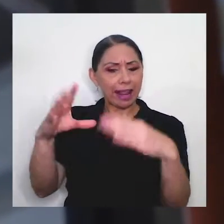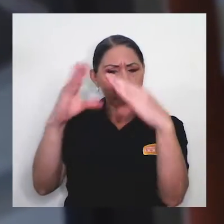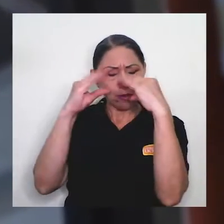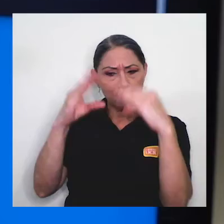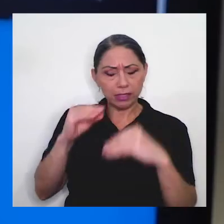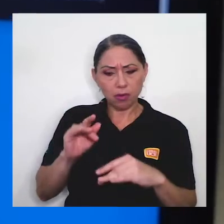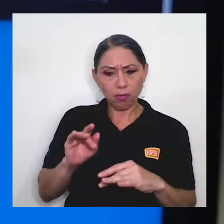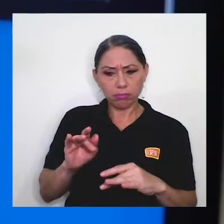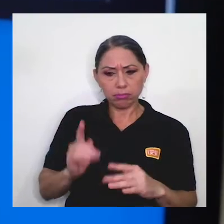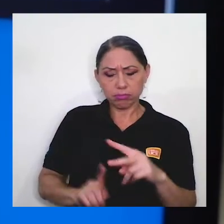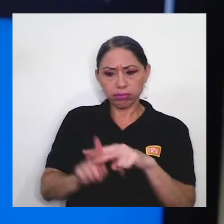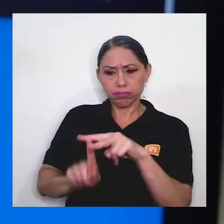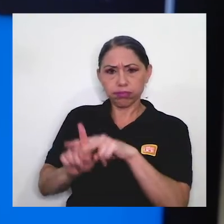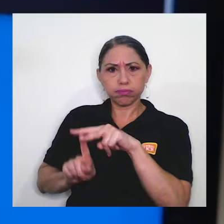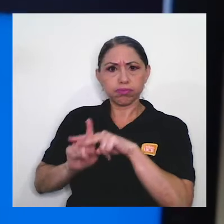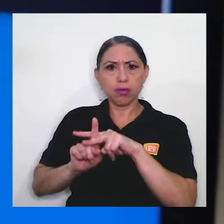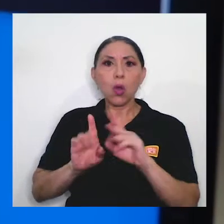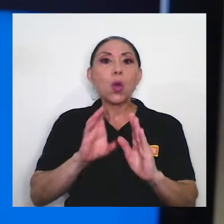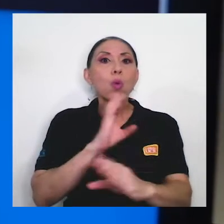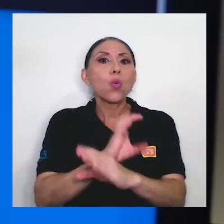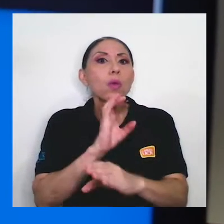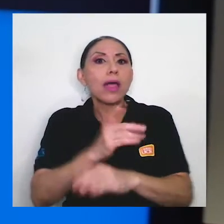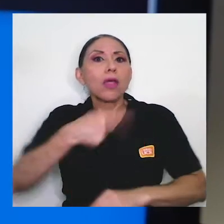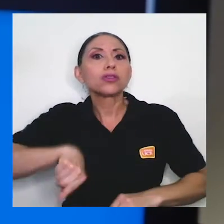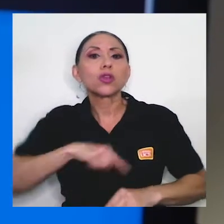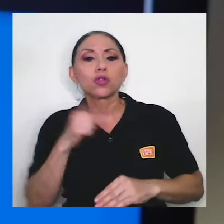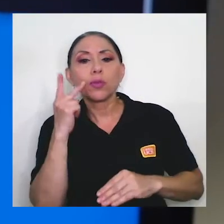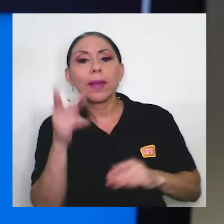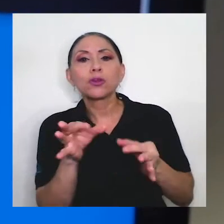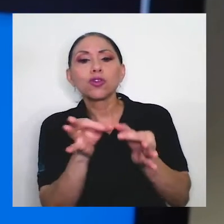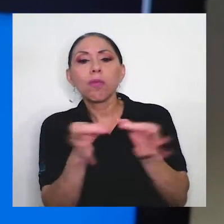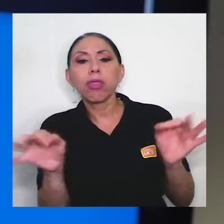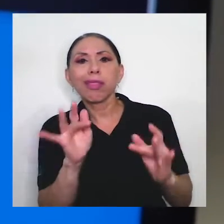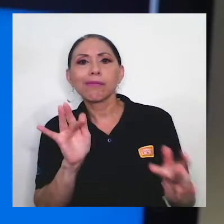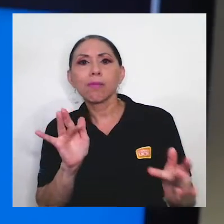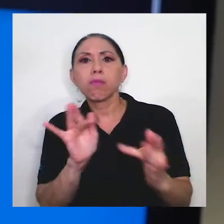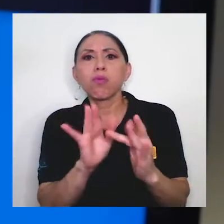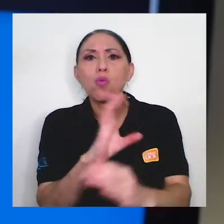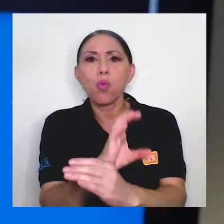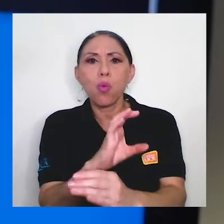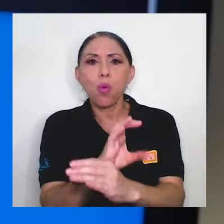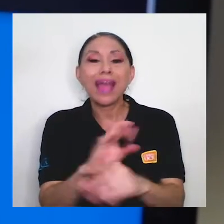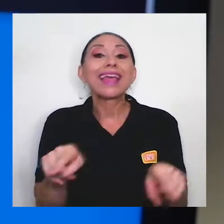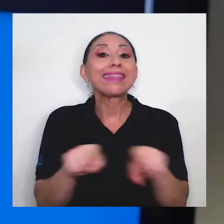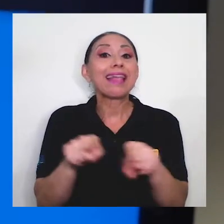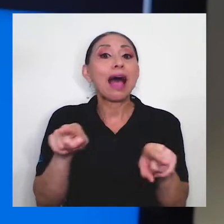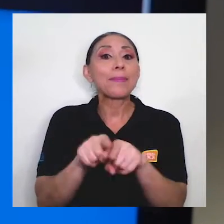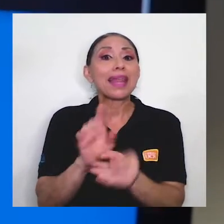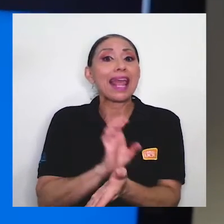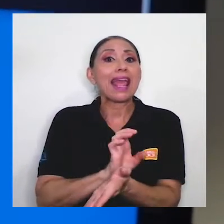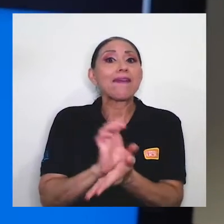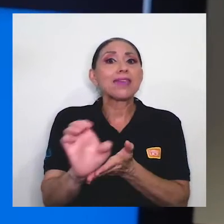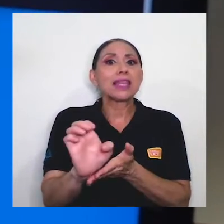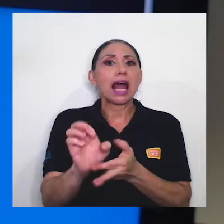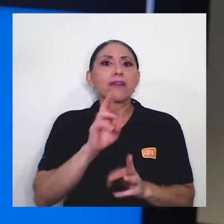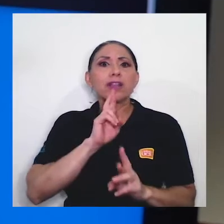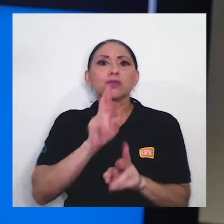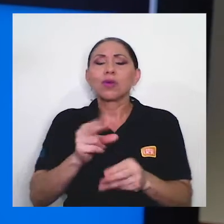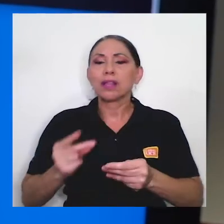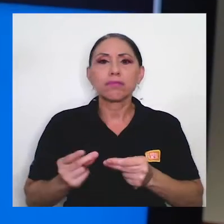recibimos o los enlaces a los cuales ingresamos y, sobre todo, evitar las respuestas compulsivas.